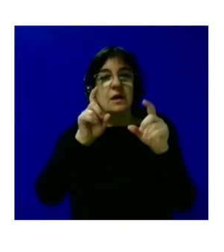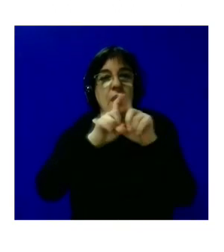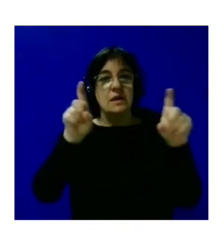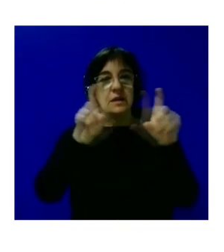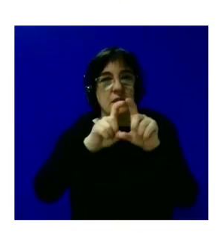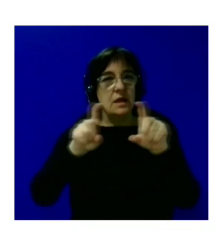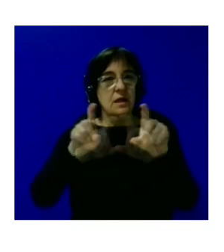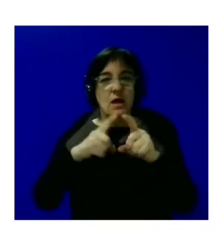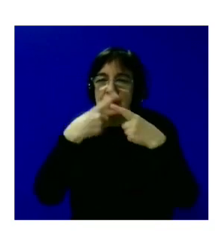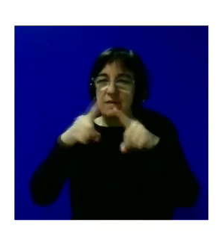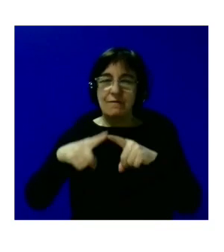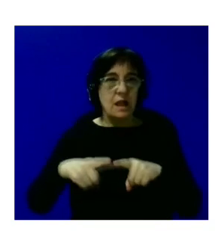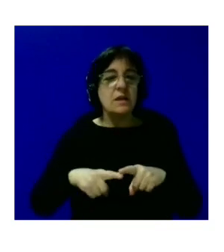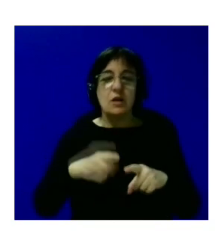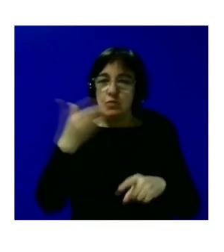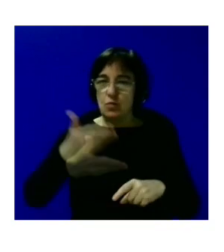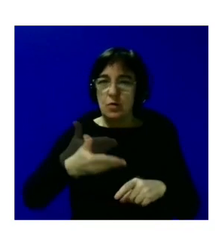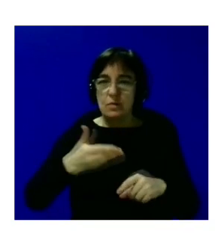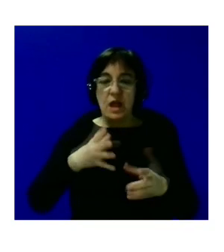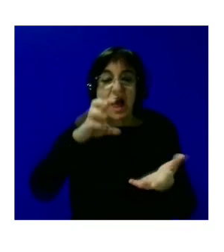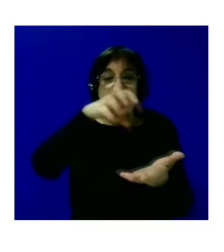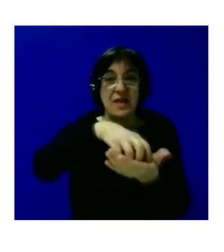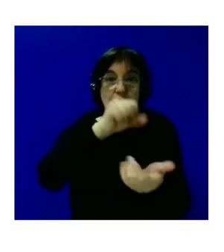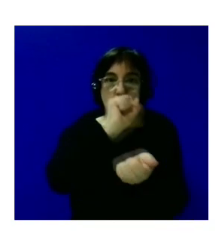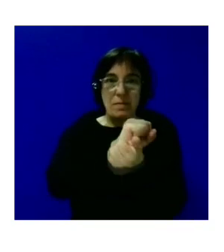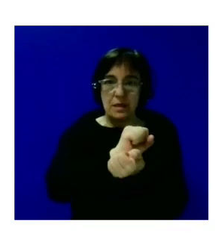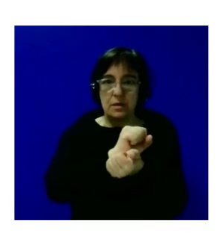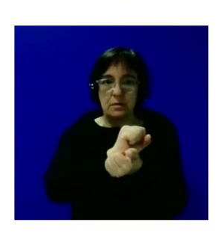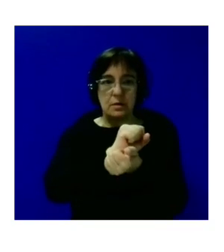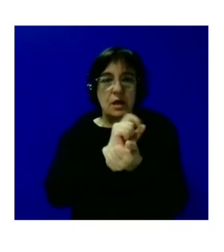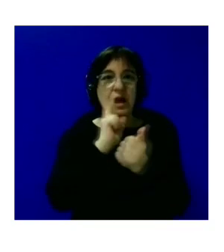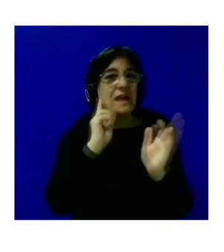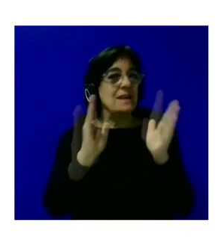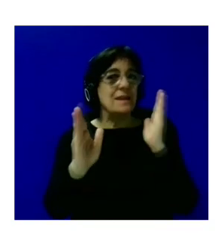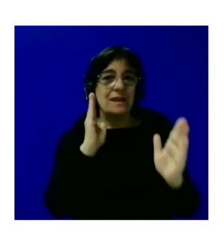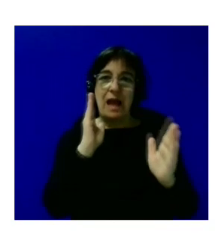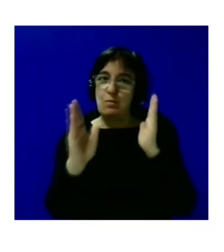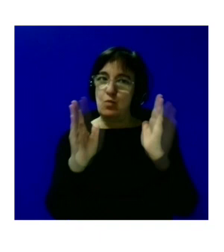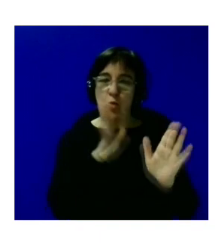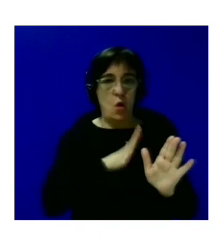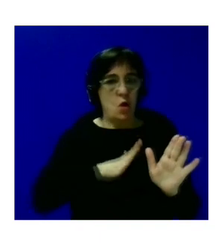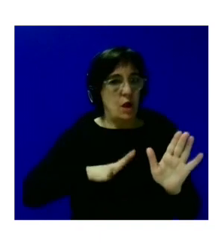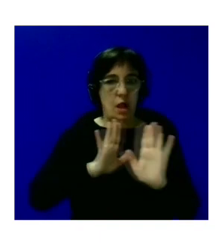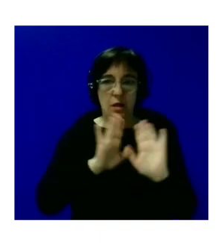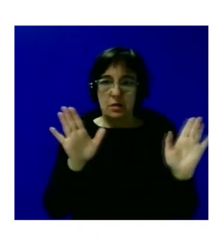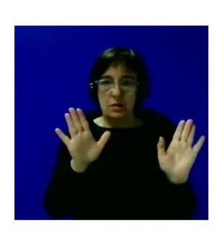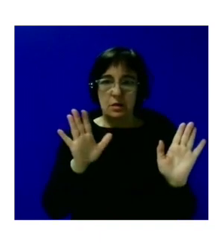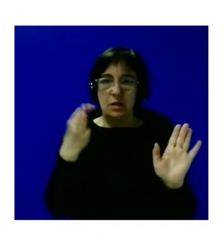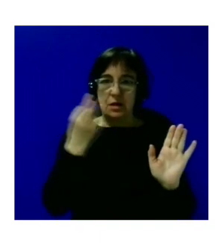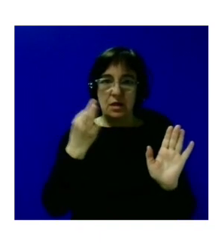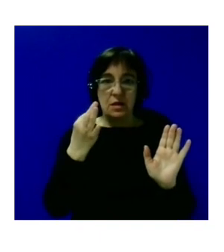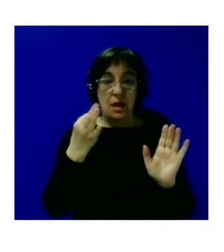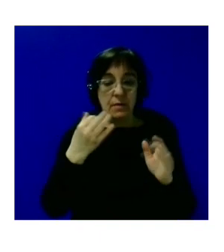muy importante porque al final que estén en un centro penitenciario debe de ser algo temporal es artificial donde tienen que